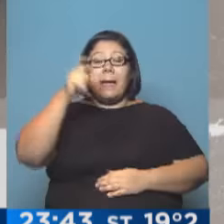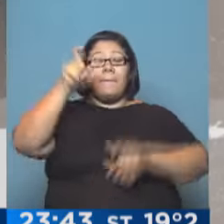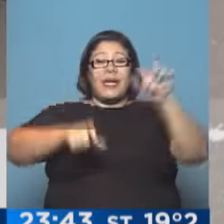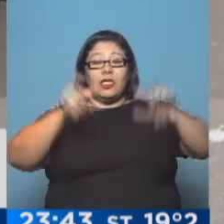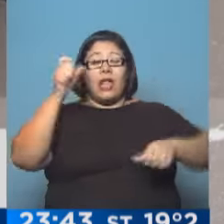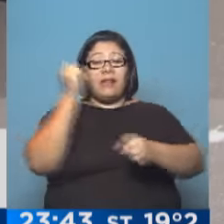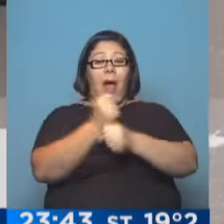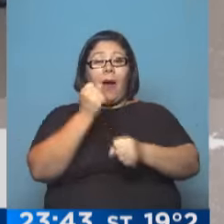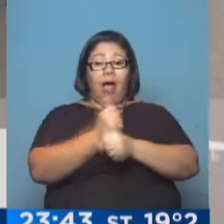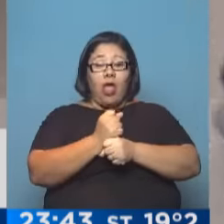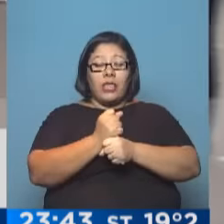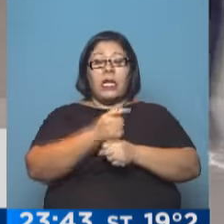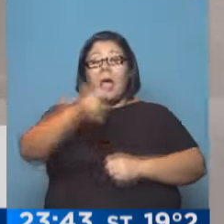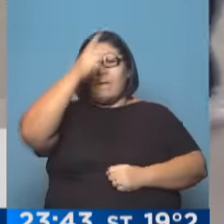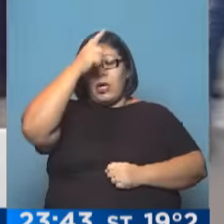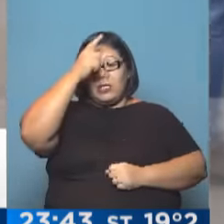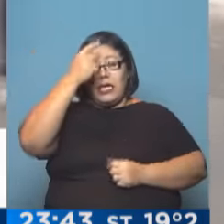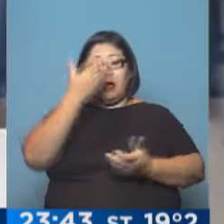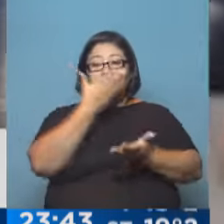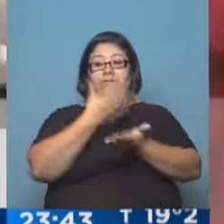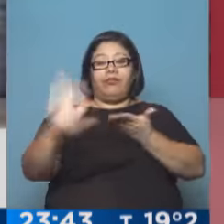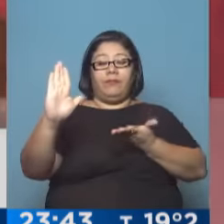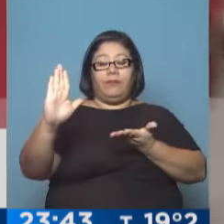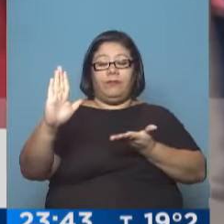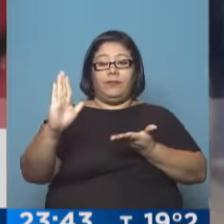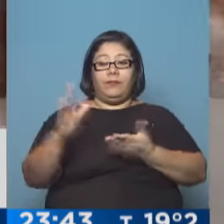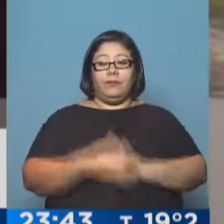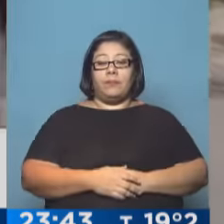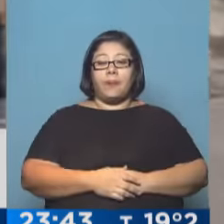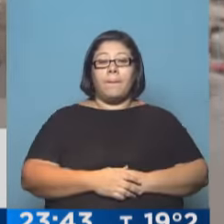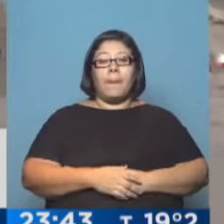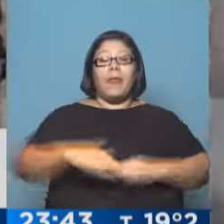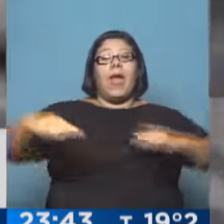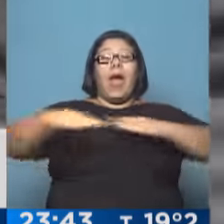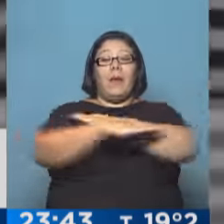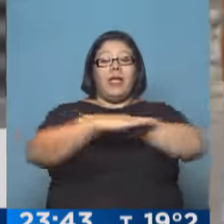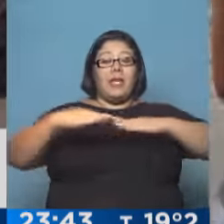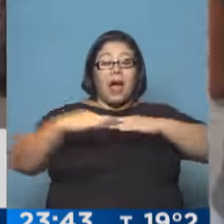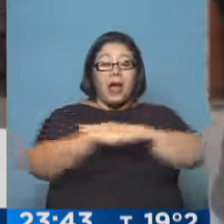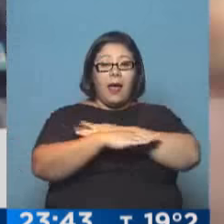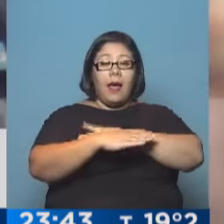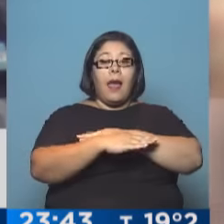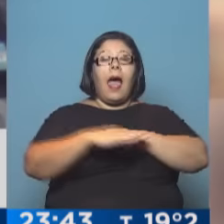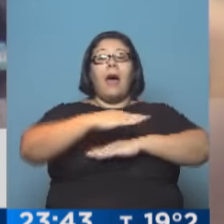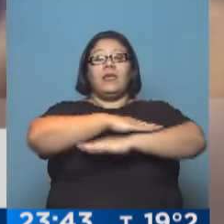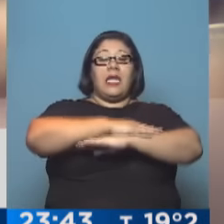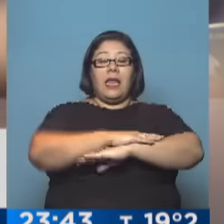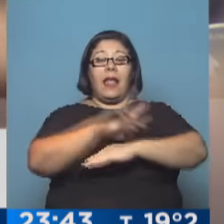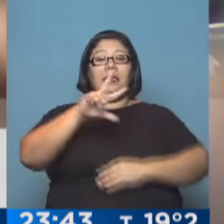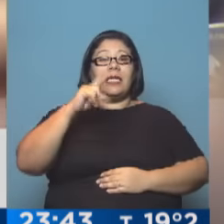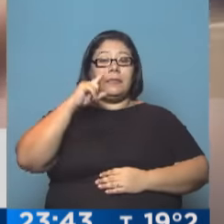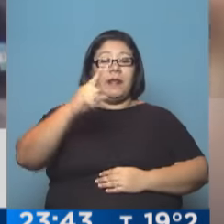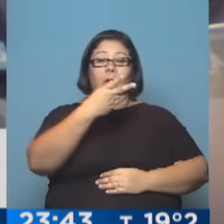desalojados por la fuerza de supuestos callejeros ubicados a lo largo de la avenida Avellaneda, 4300, en el barrio